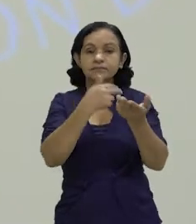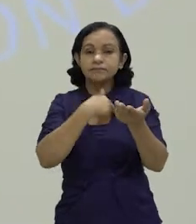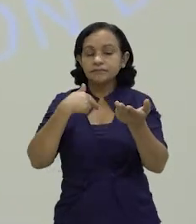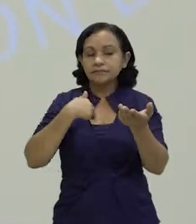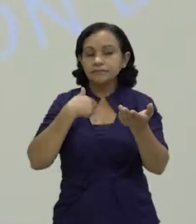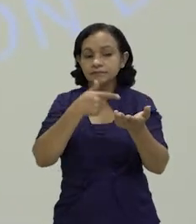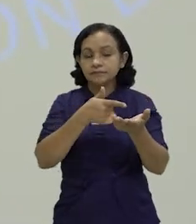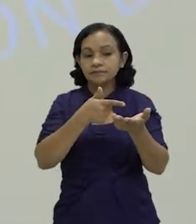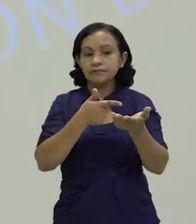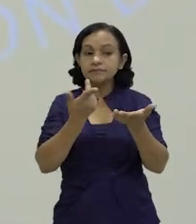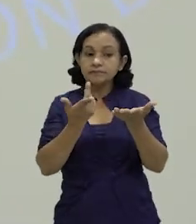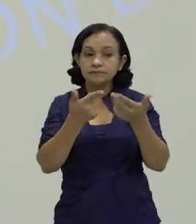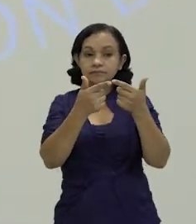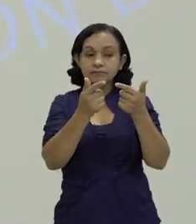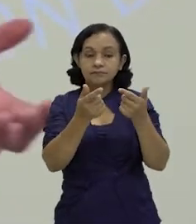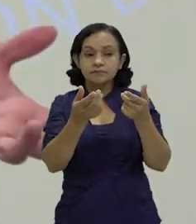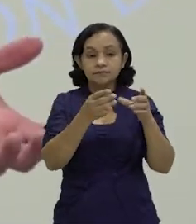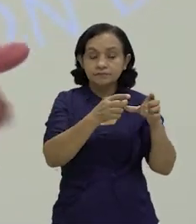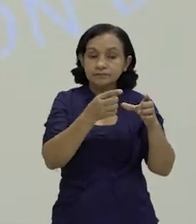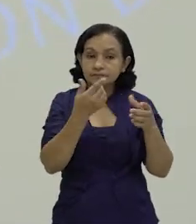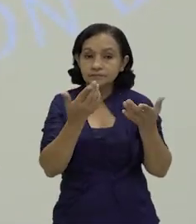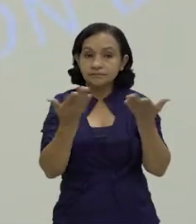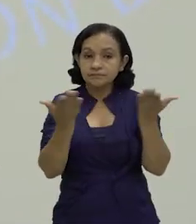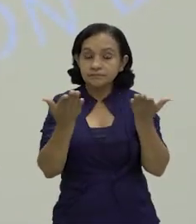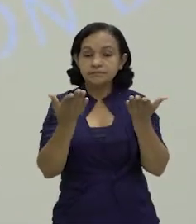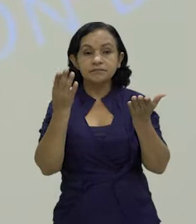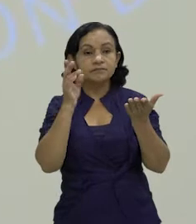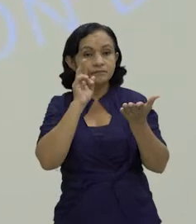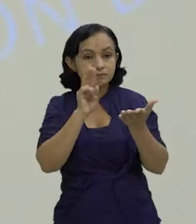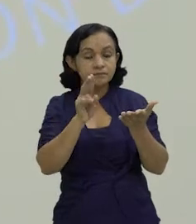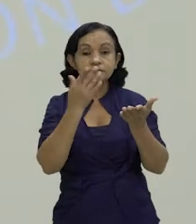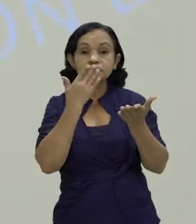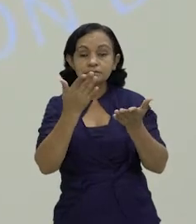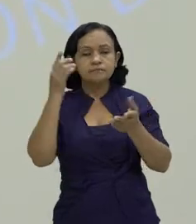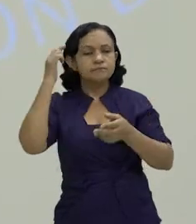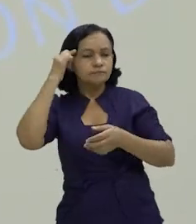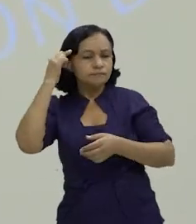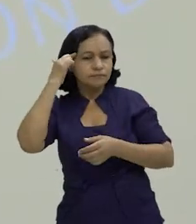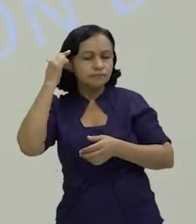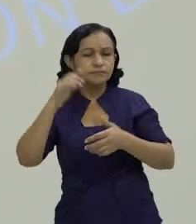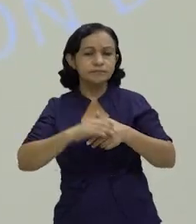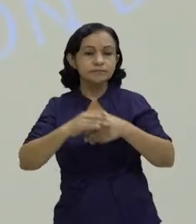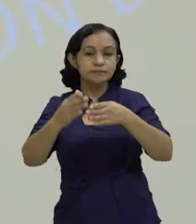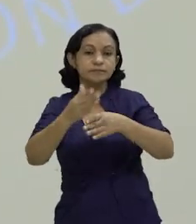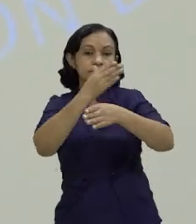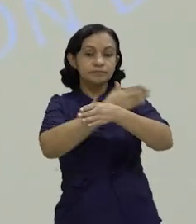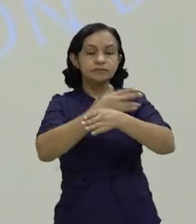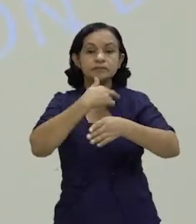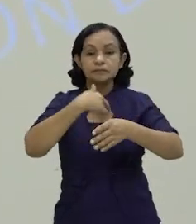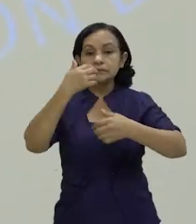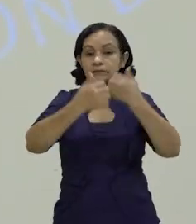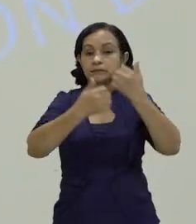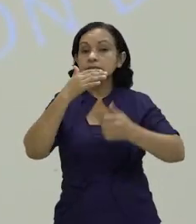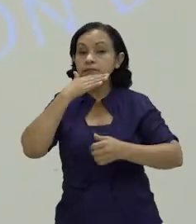precisamente a darle ese entorno a la idea de cómo estar oportunamente pensando antes de que